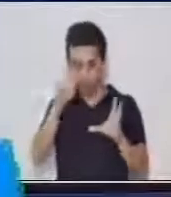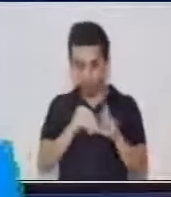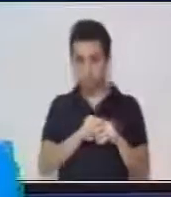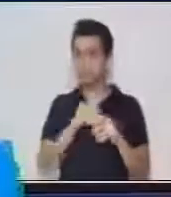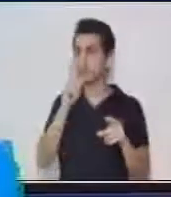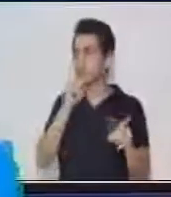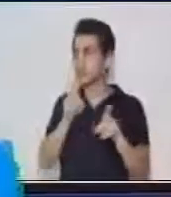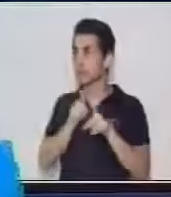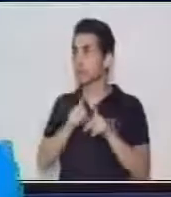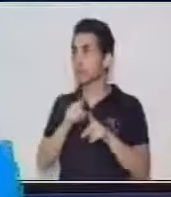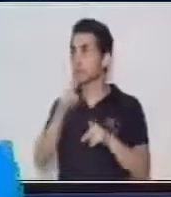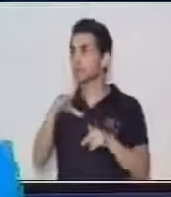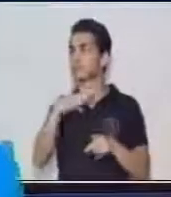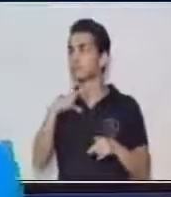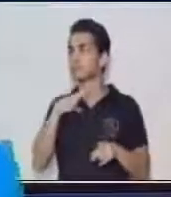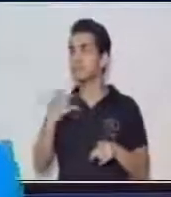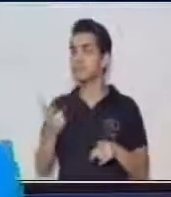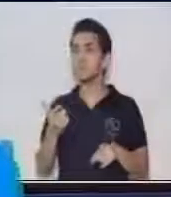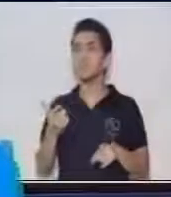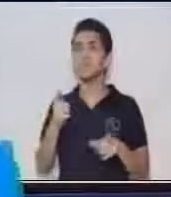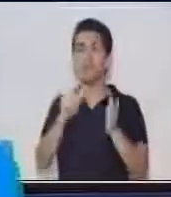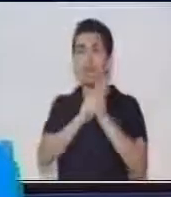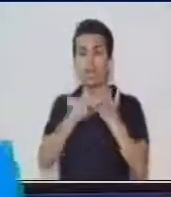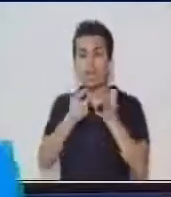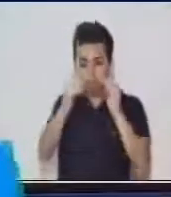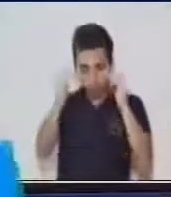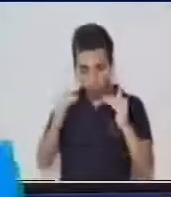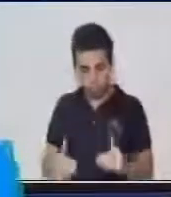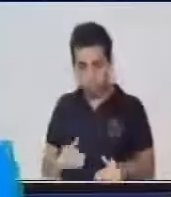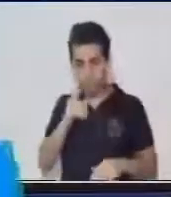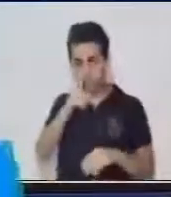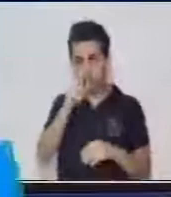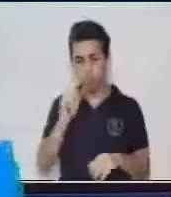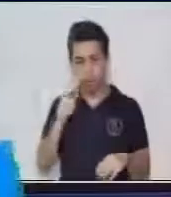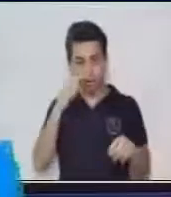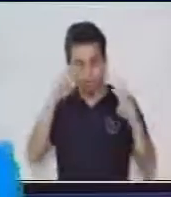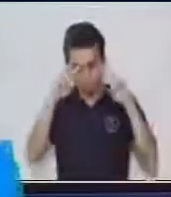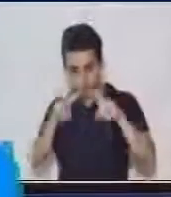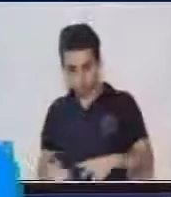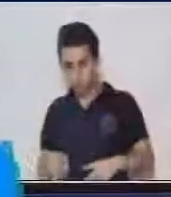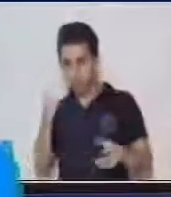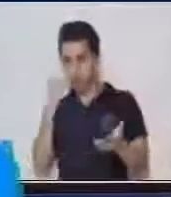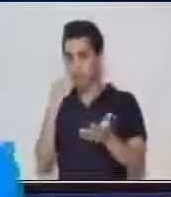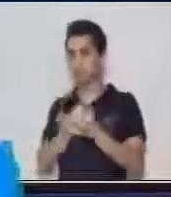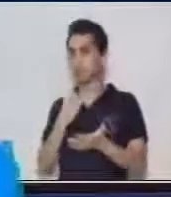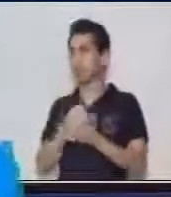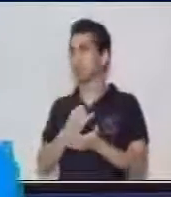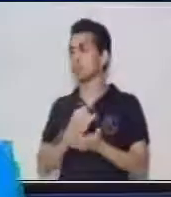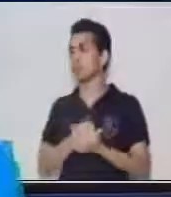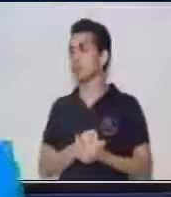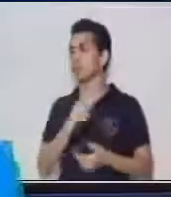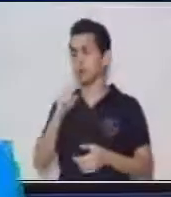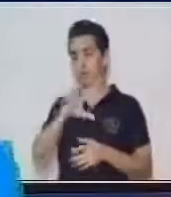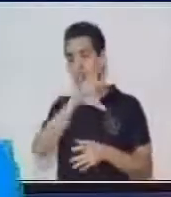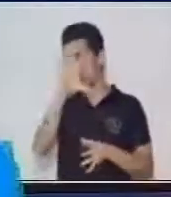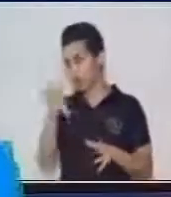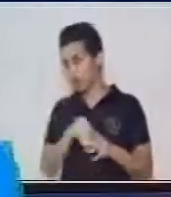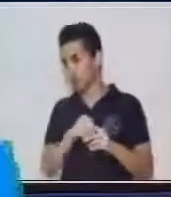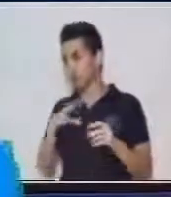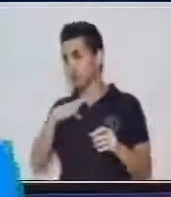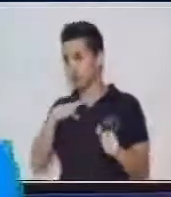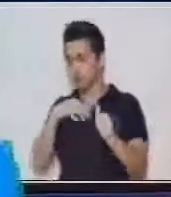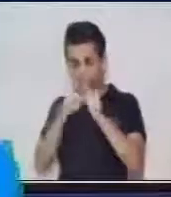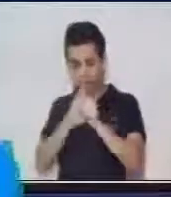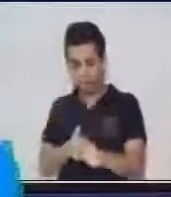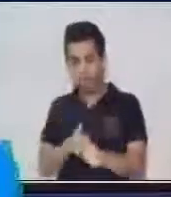Ahí hay un apartado donde aparecen los libros y es ahí donde usted tiene que acudir a la investigación. Ahí le aparece más detallada